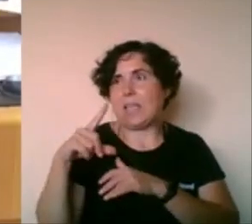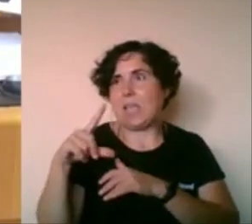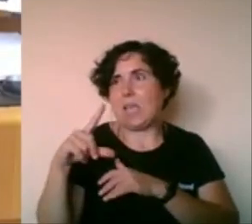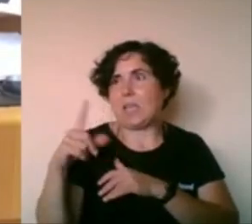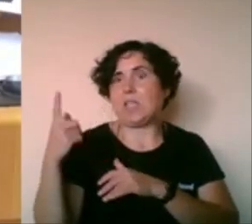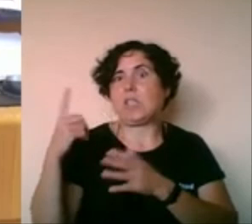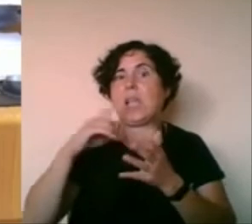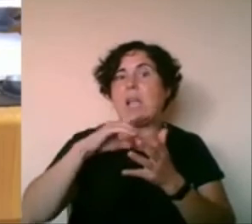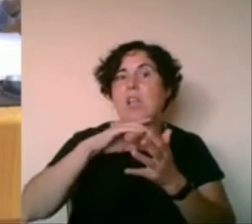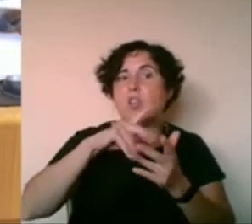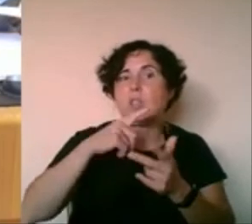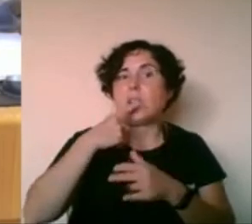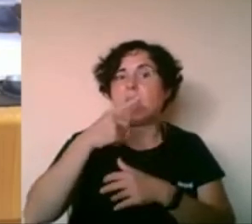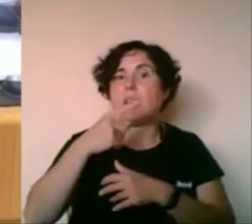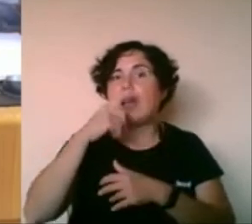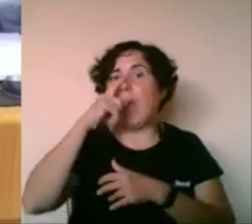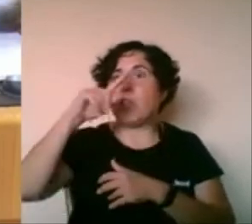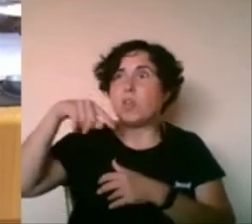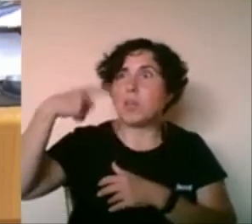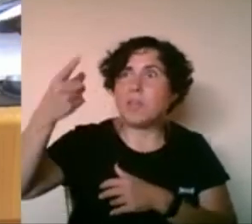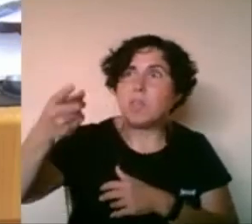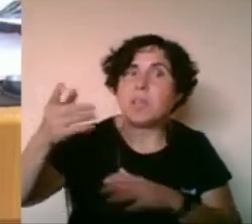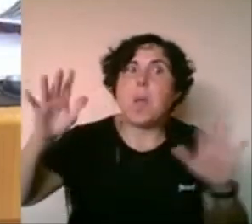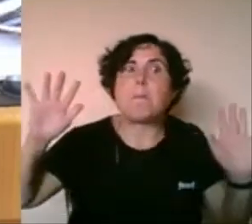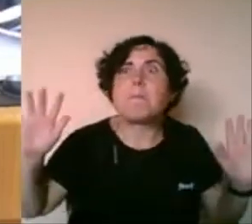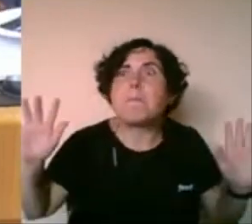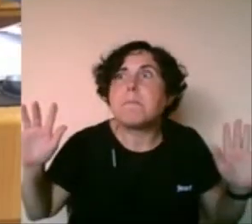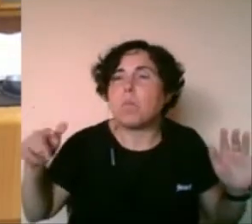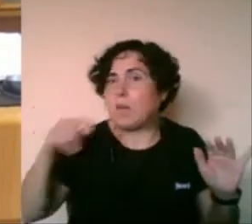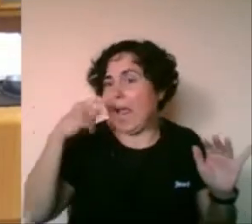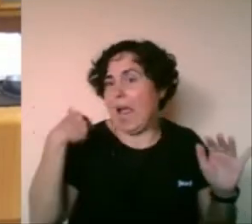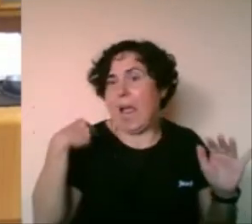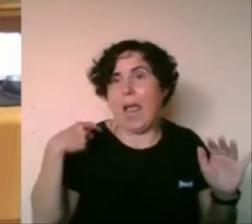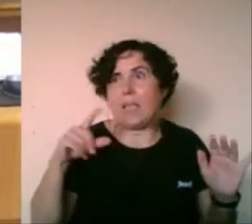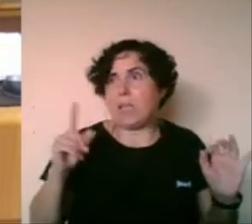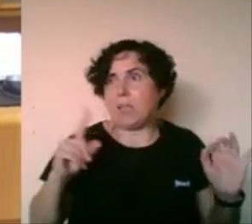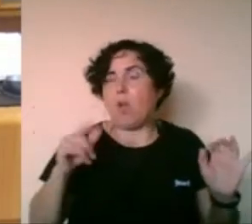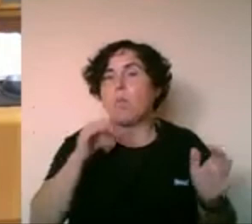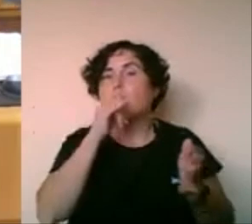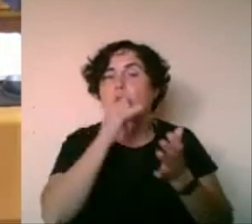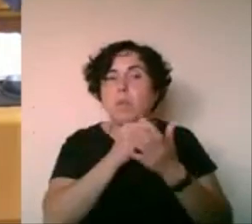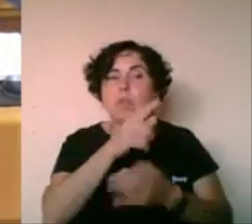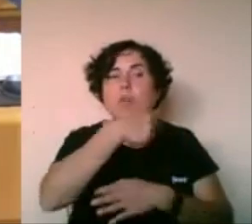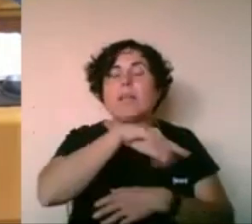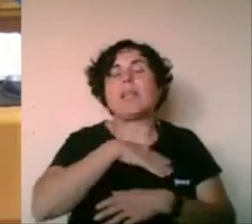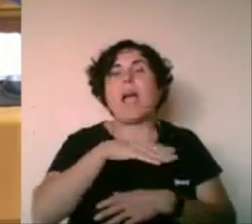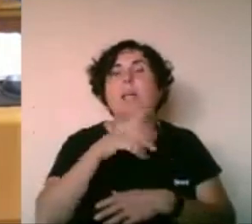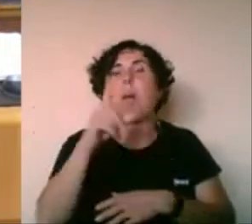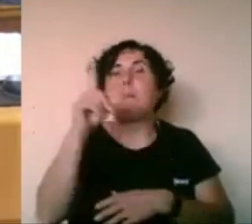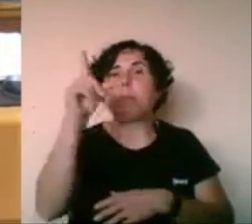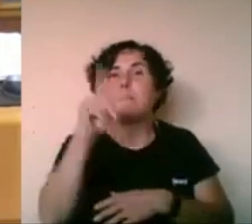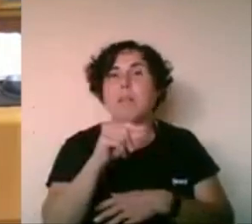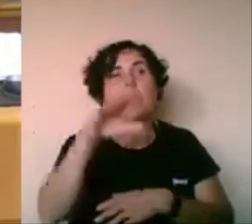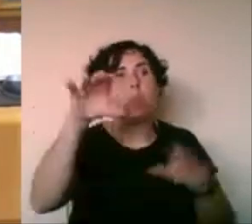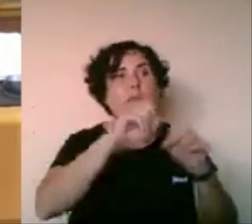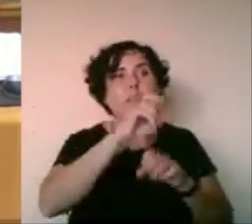refería a 13 de septiembre del 2023. Está claro que el compromiso de que el low cost, que ya disfrutan otras provincias de España,